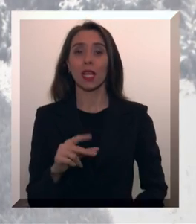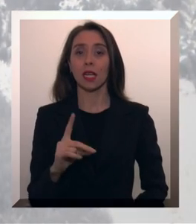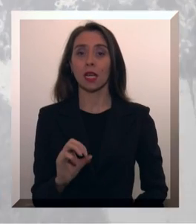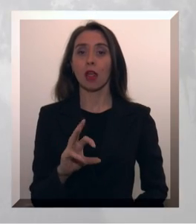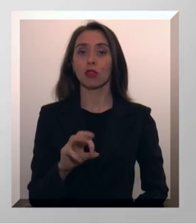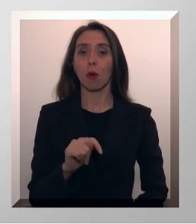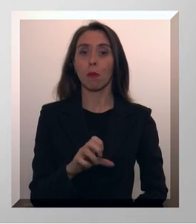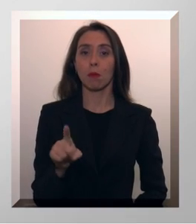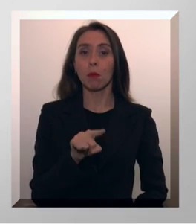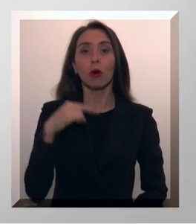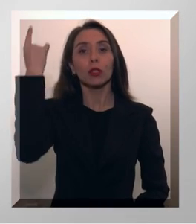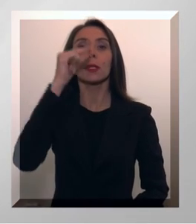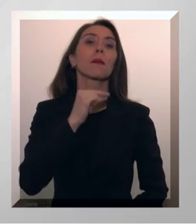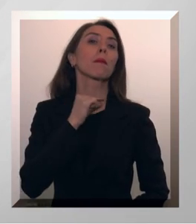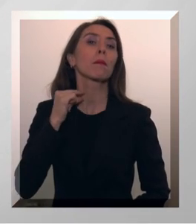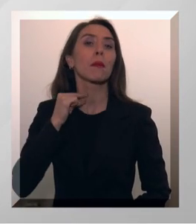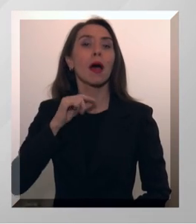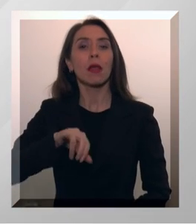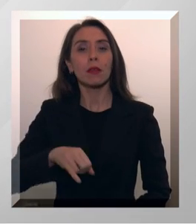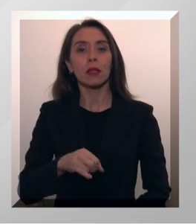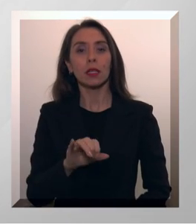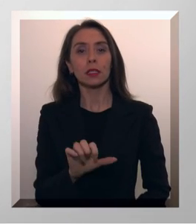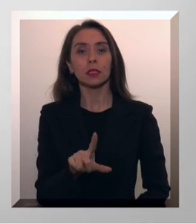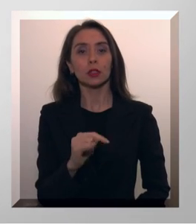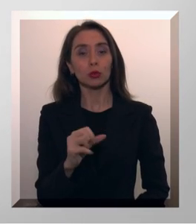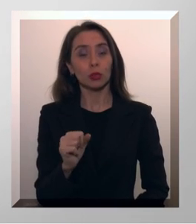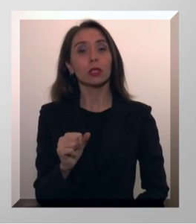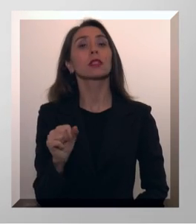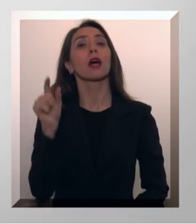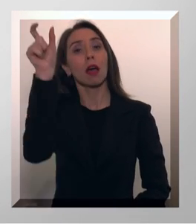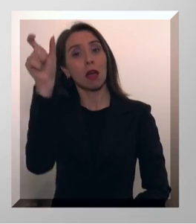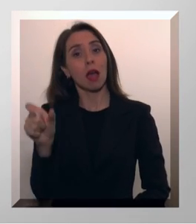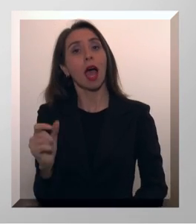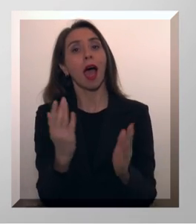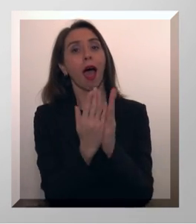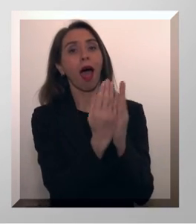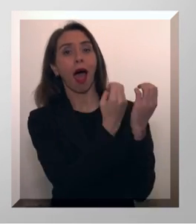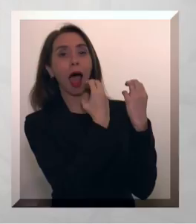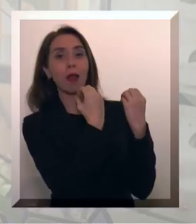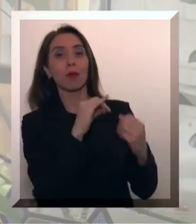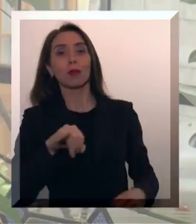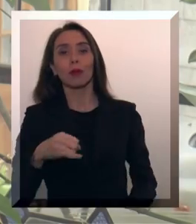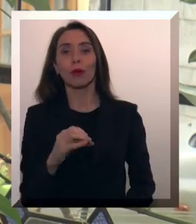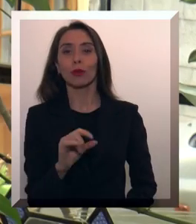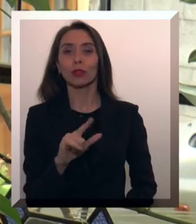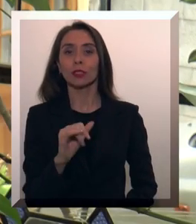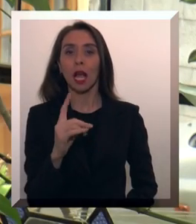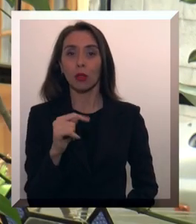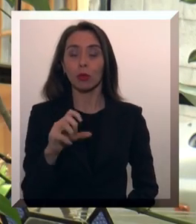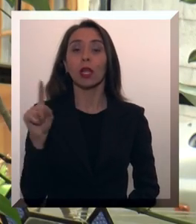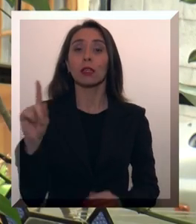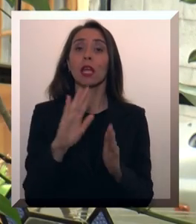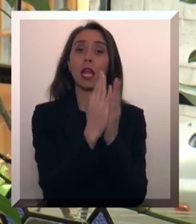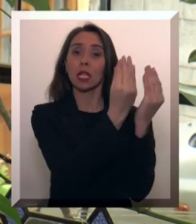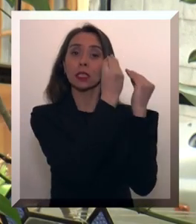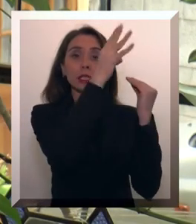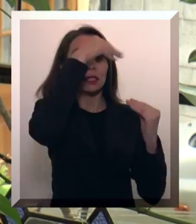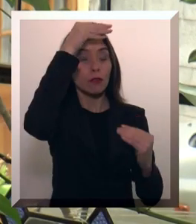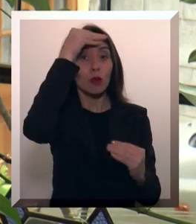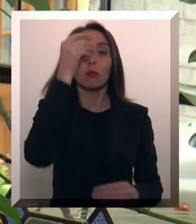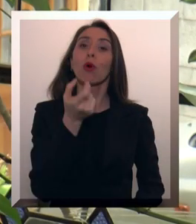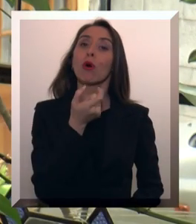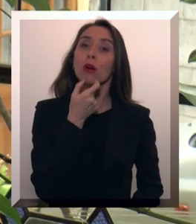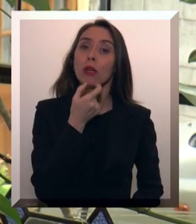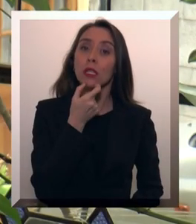Fernando Montes, sacerdote jesuita y discípulo de José Aldunate. Era un hombre formado a la inglesa,